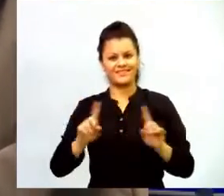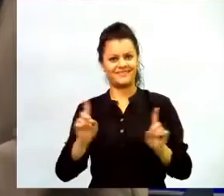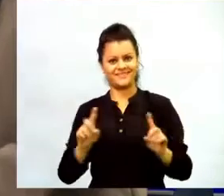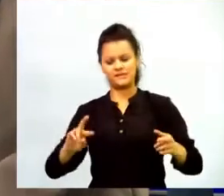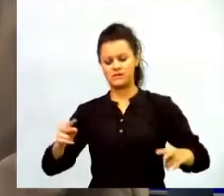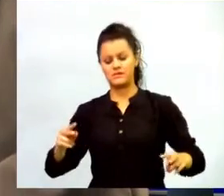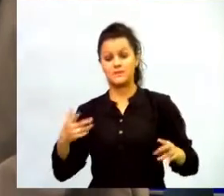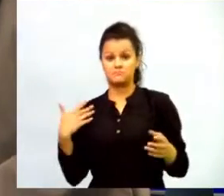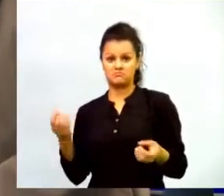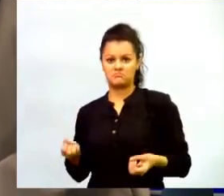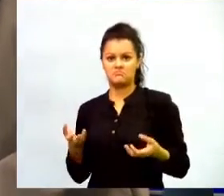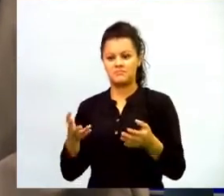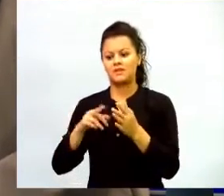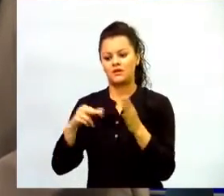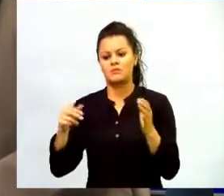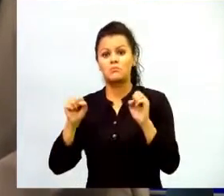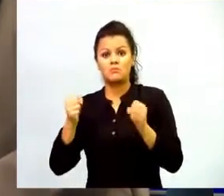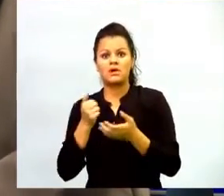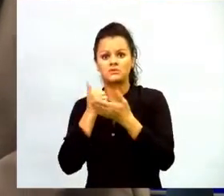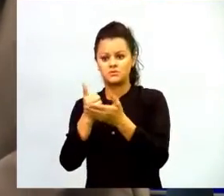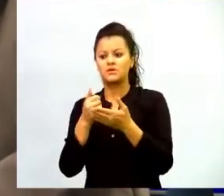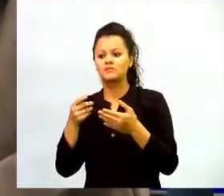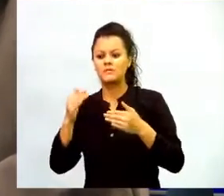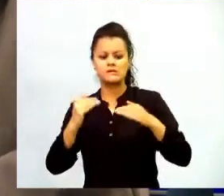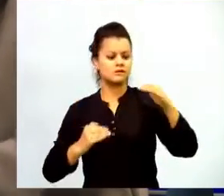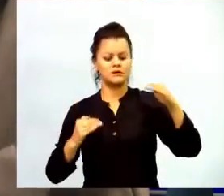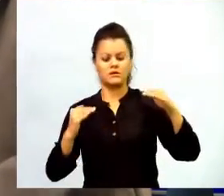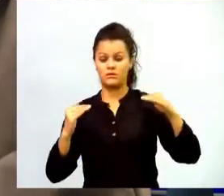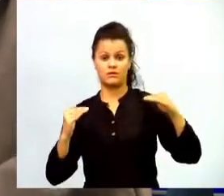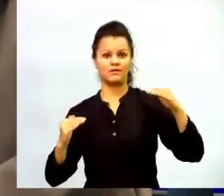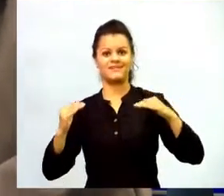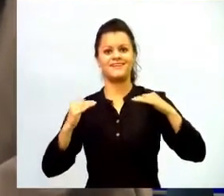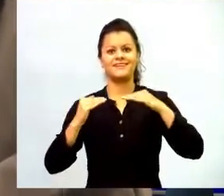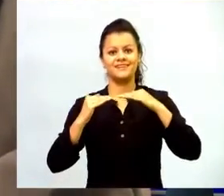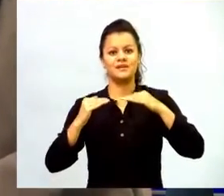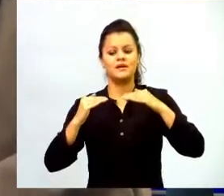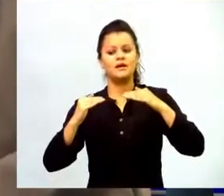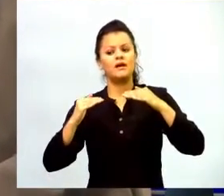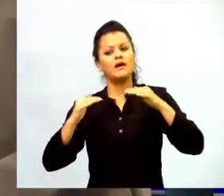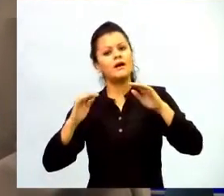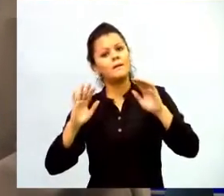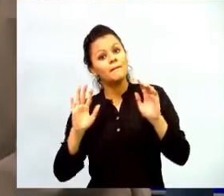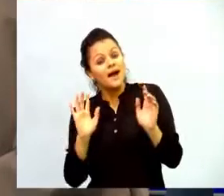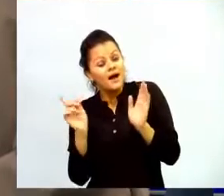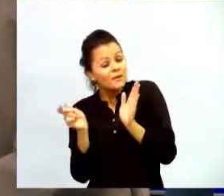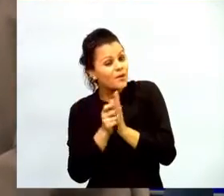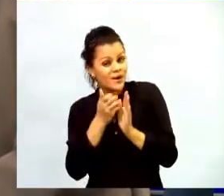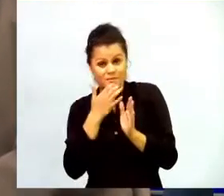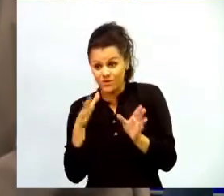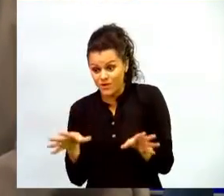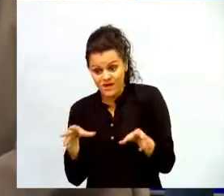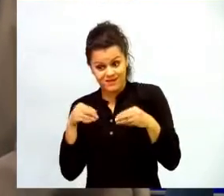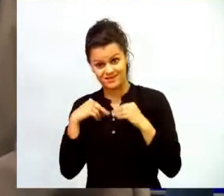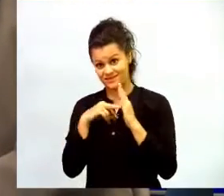a cerrar esas fechas de desigualdad si no son adecuadamente asumidas pueden por el contrario contribuir a